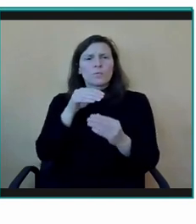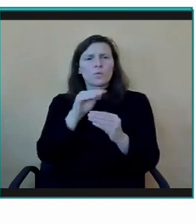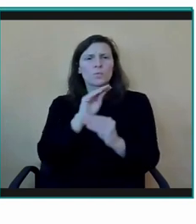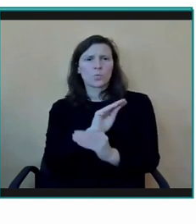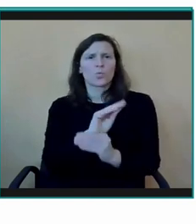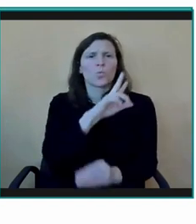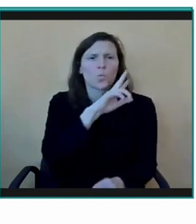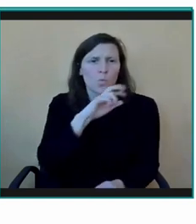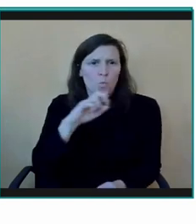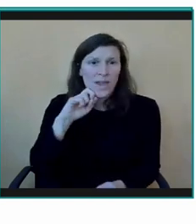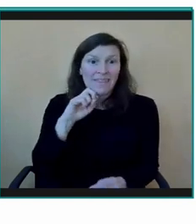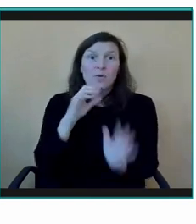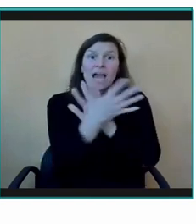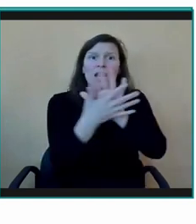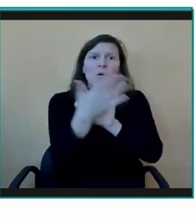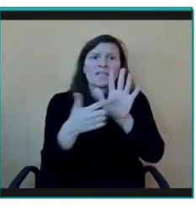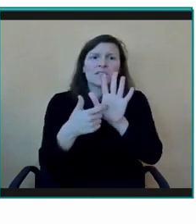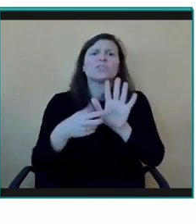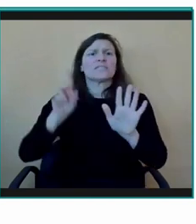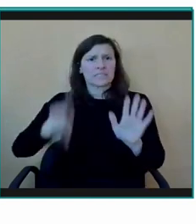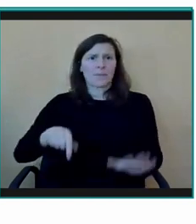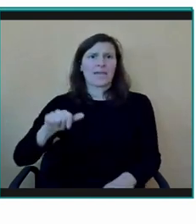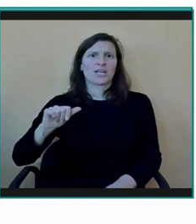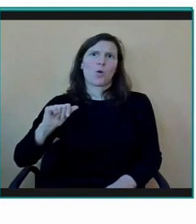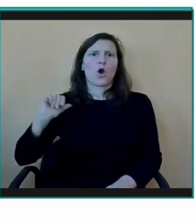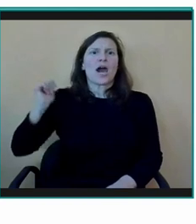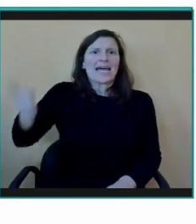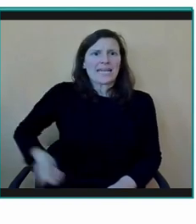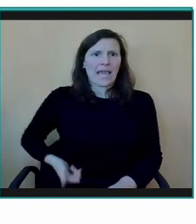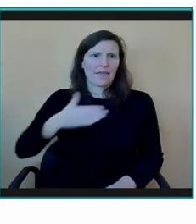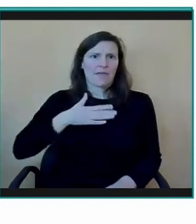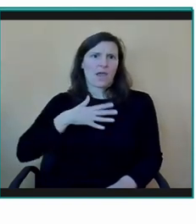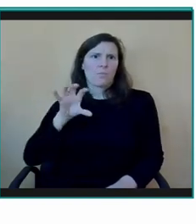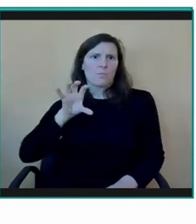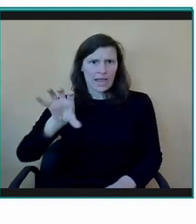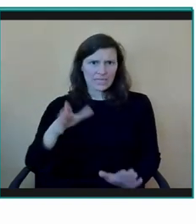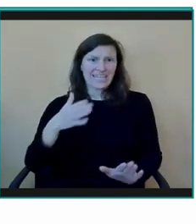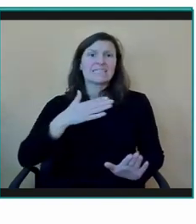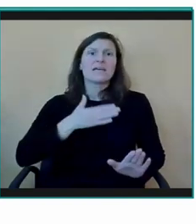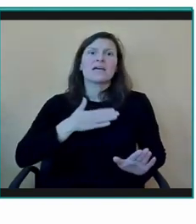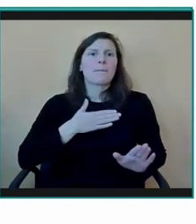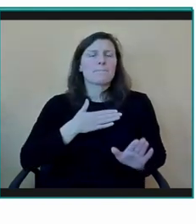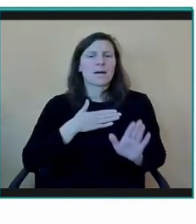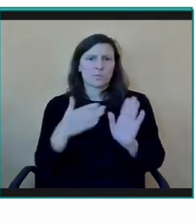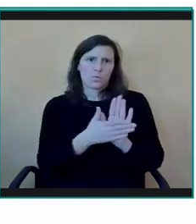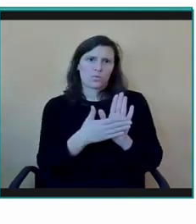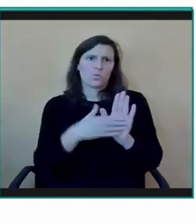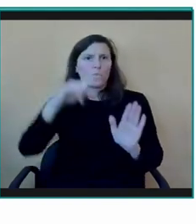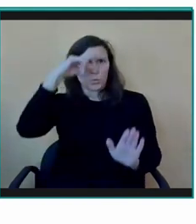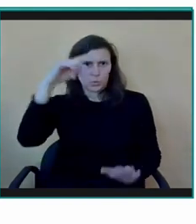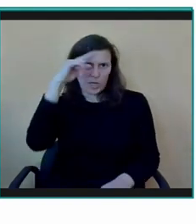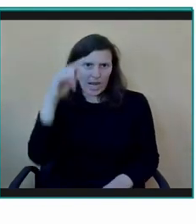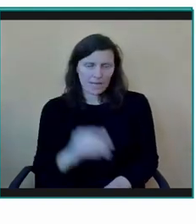Y en este caso, muy orgulloso de haber podido ver cómo la reina le